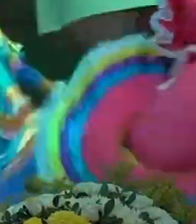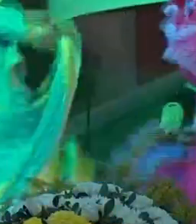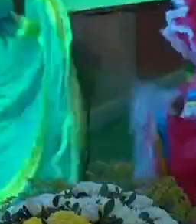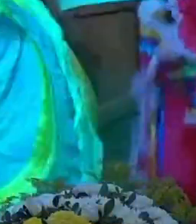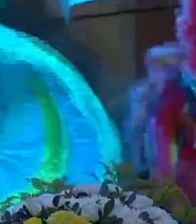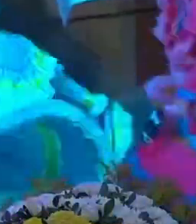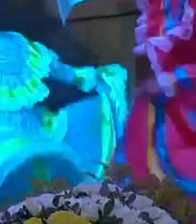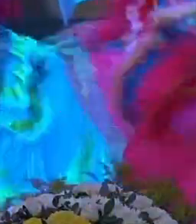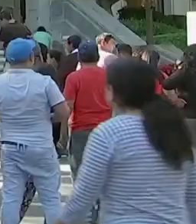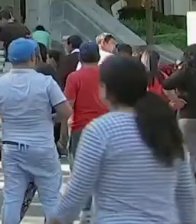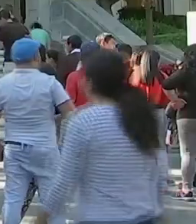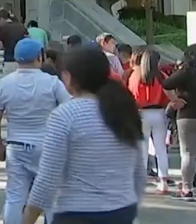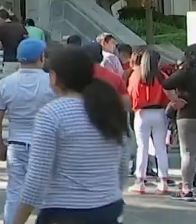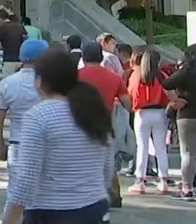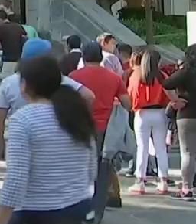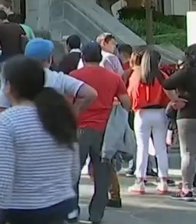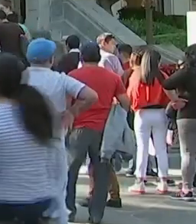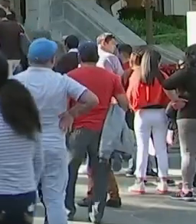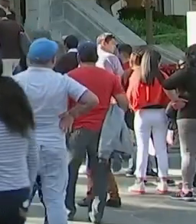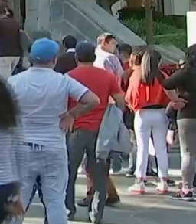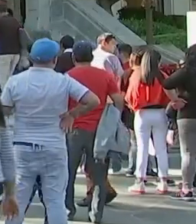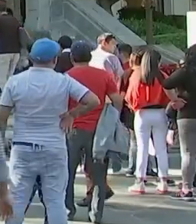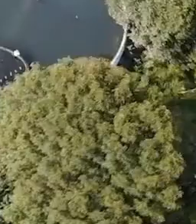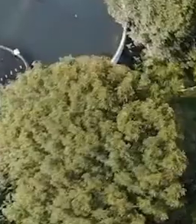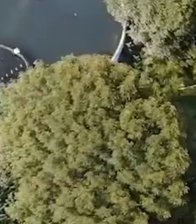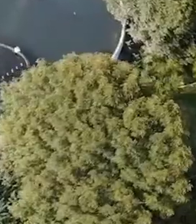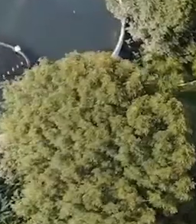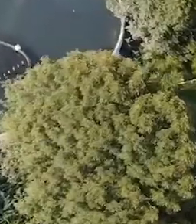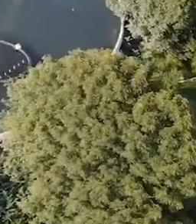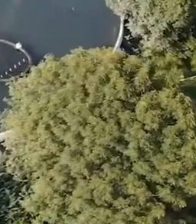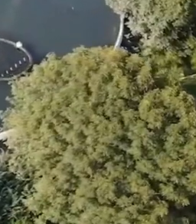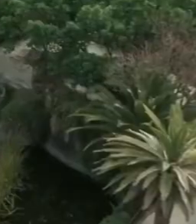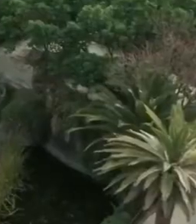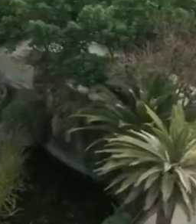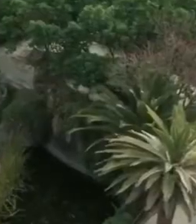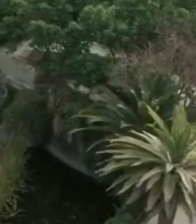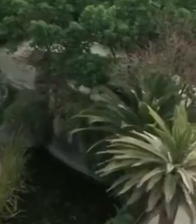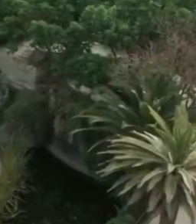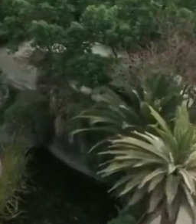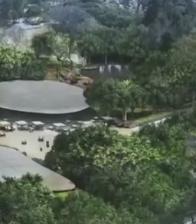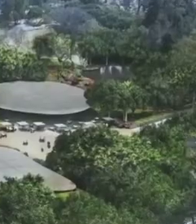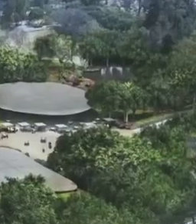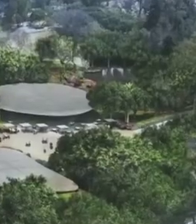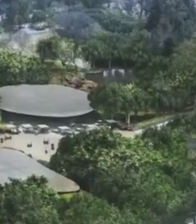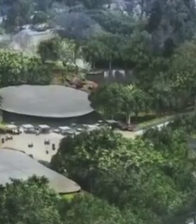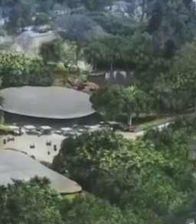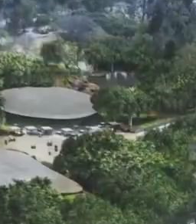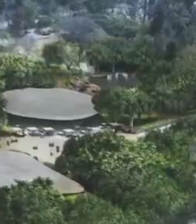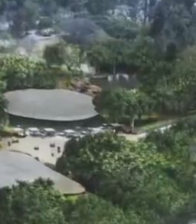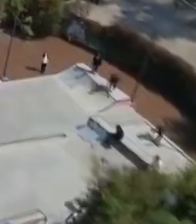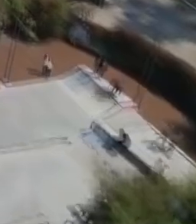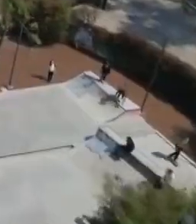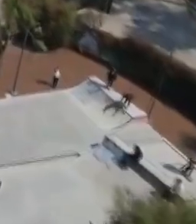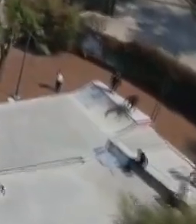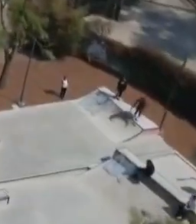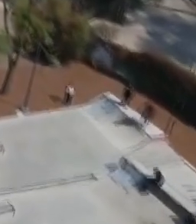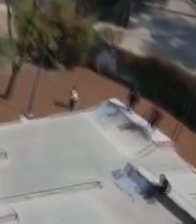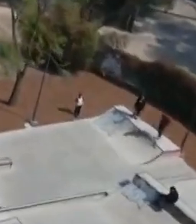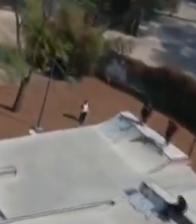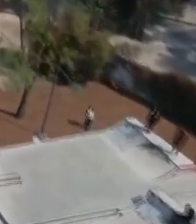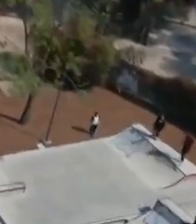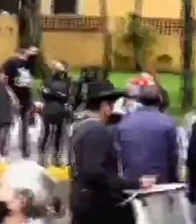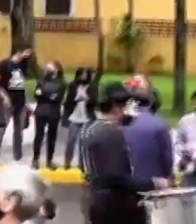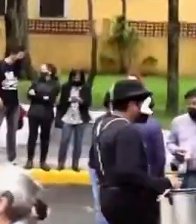desarrollo artístico y cultural más grande de Latinoamérica, que alberga parques, museos, áreas naturales, espacios de